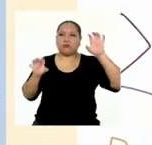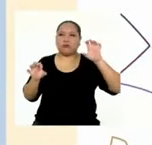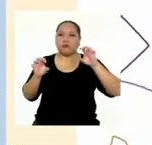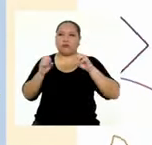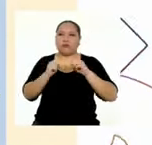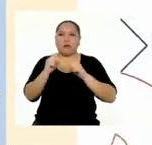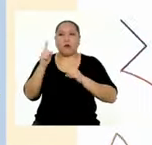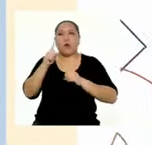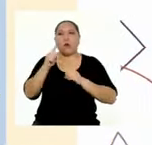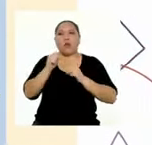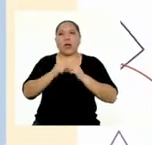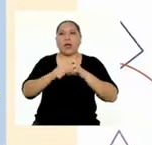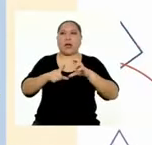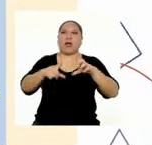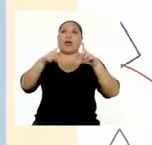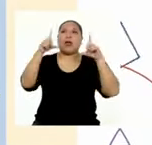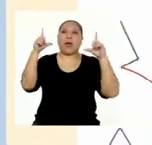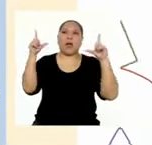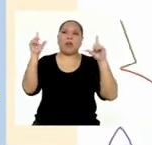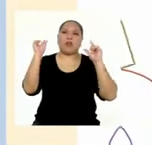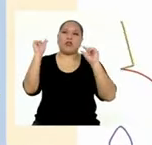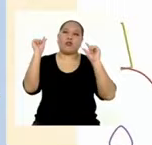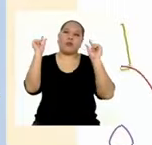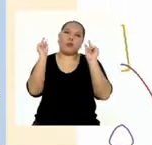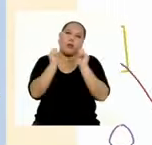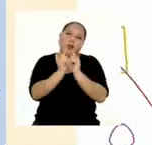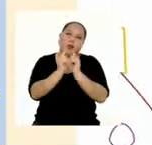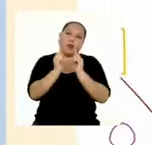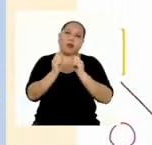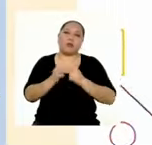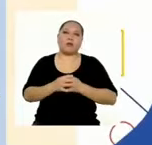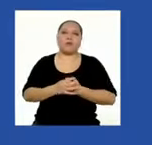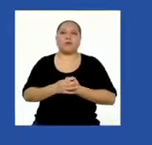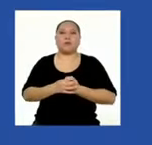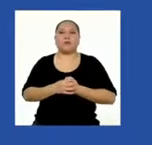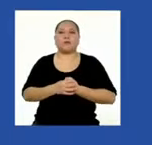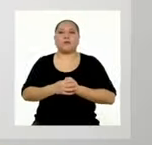que una sea muy grande y la otra más pequeña.